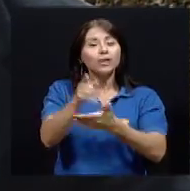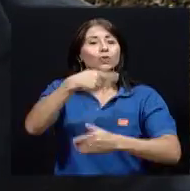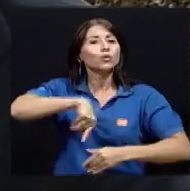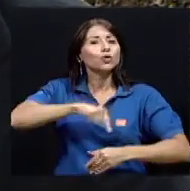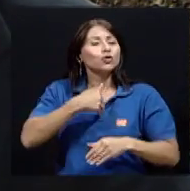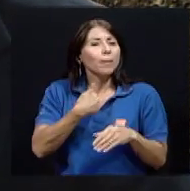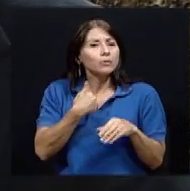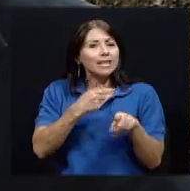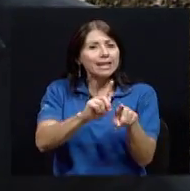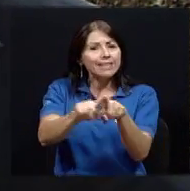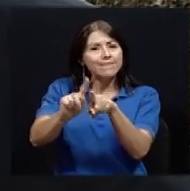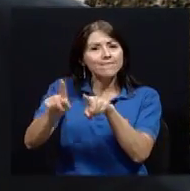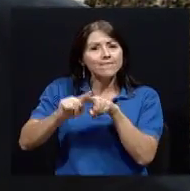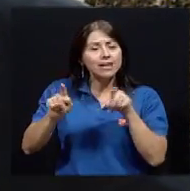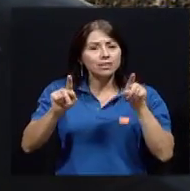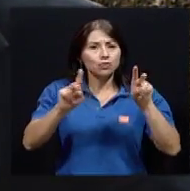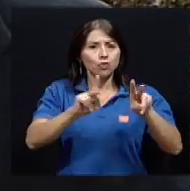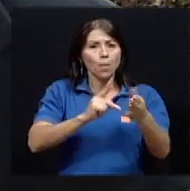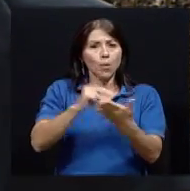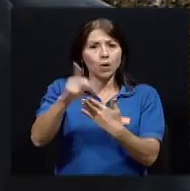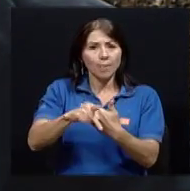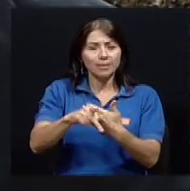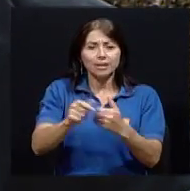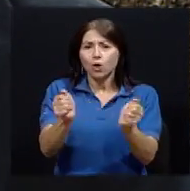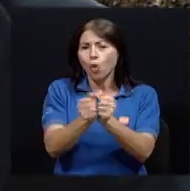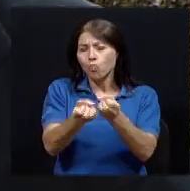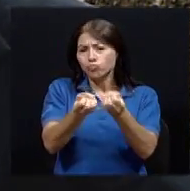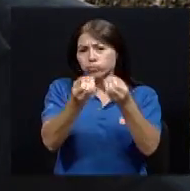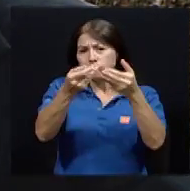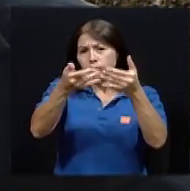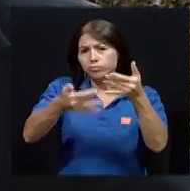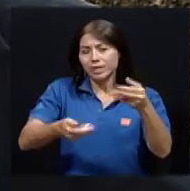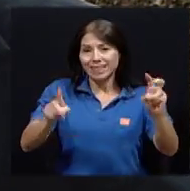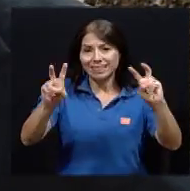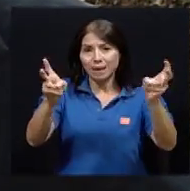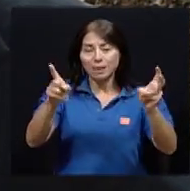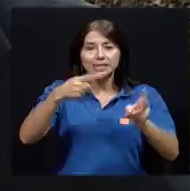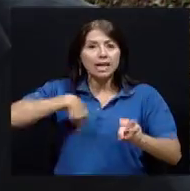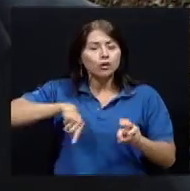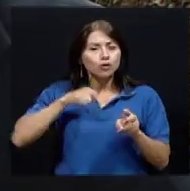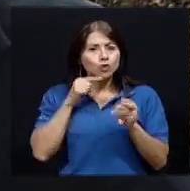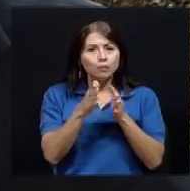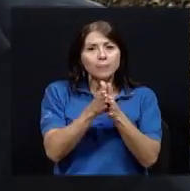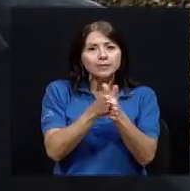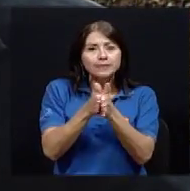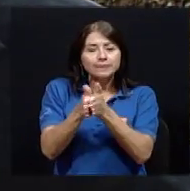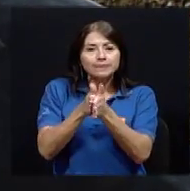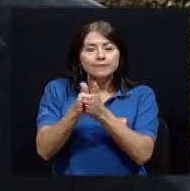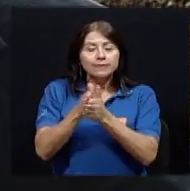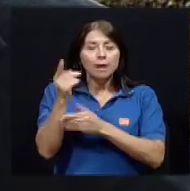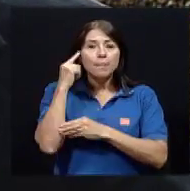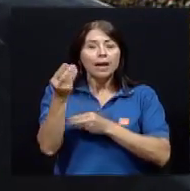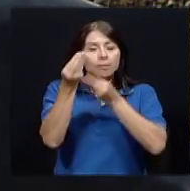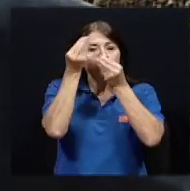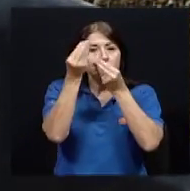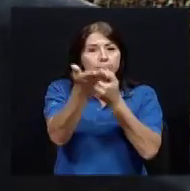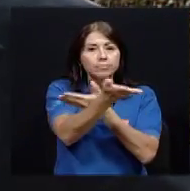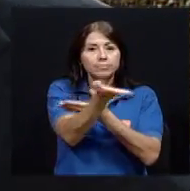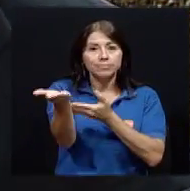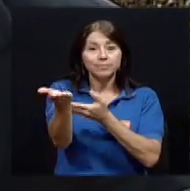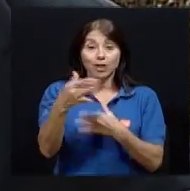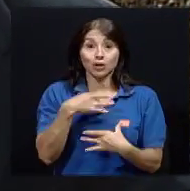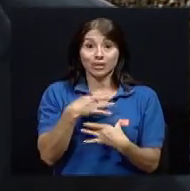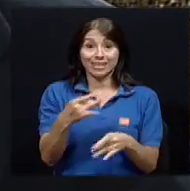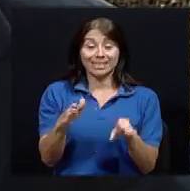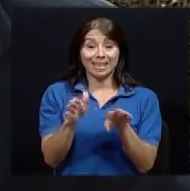muchísimos temas, de los cuales esperamos sacarles el mayor provecho para que llegue a sus hogares. También nos interesa saber su opinión,